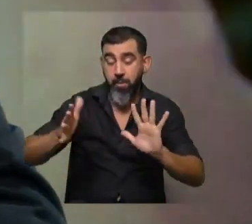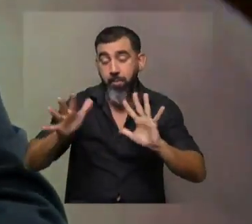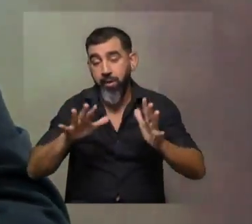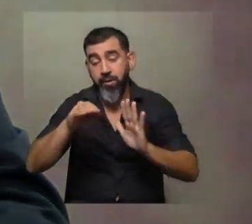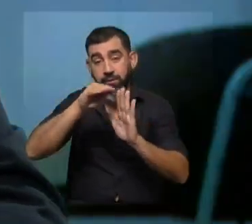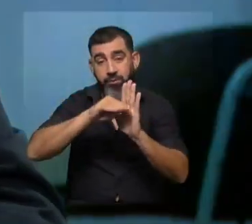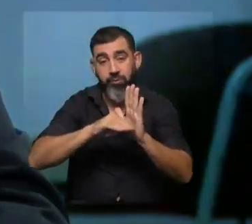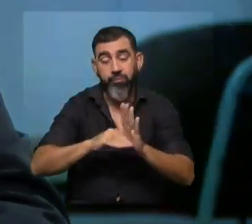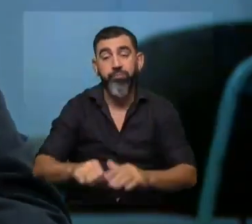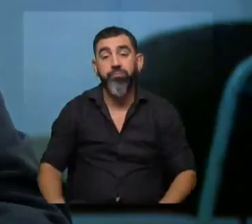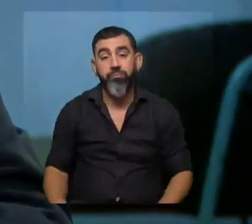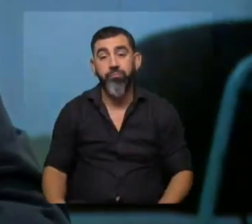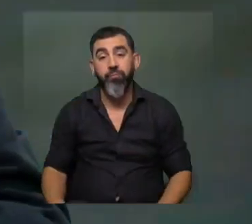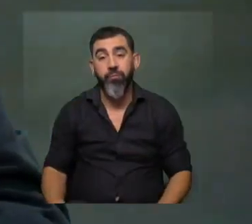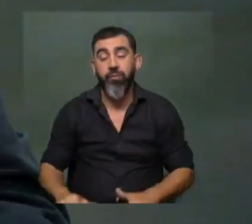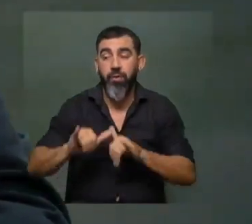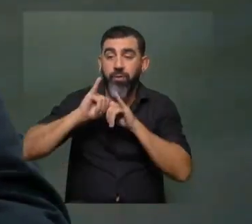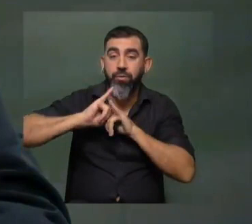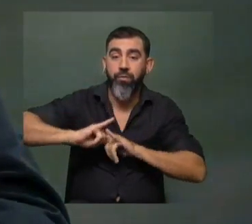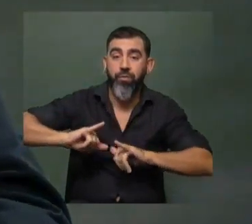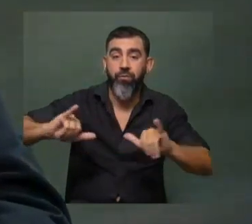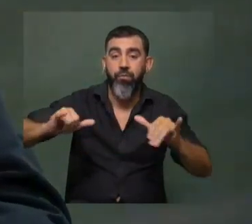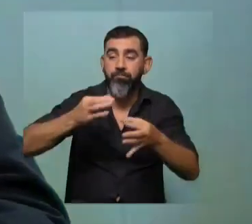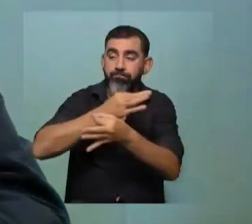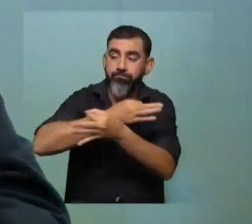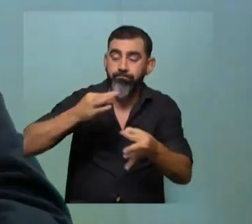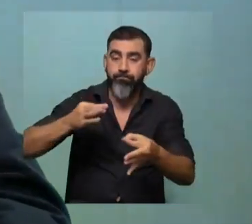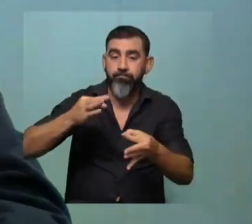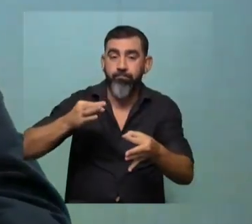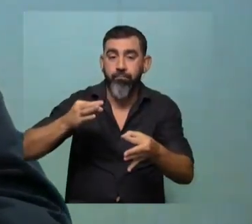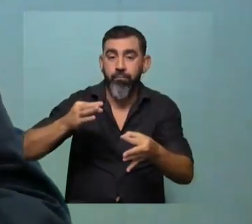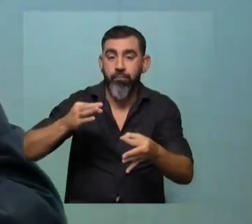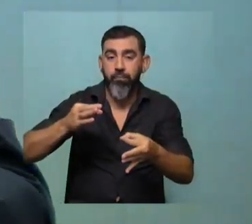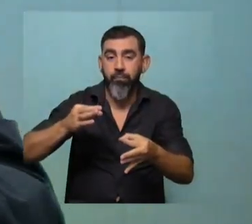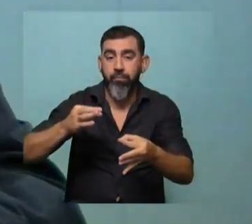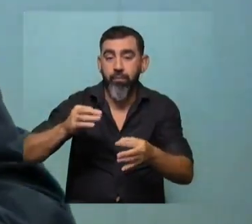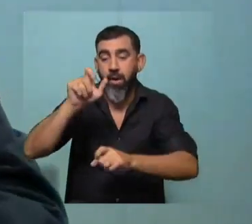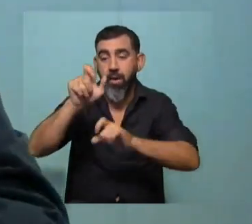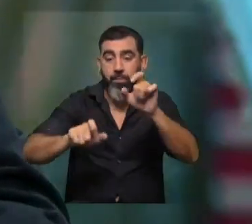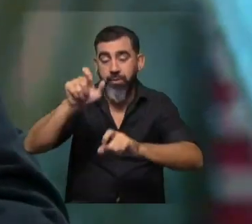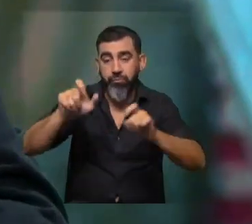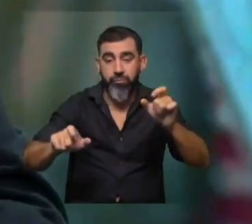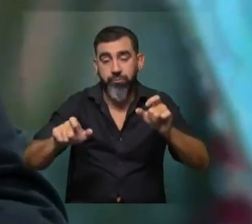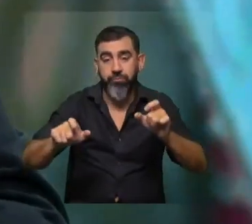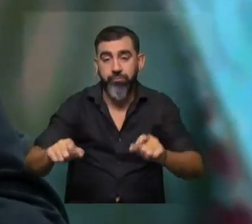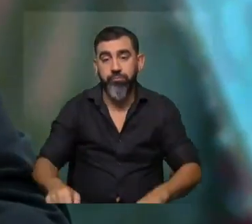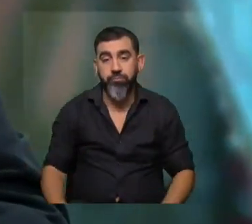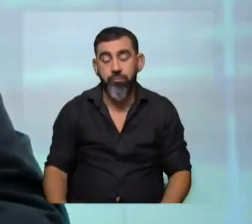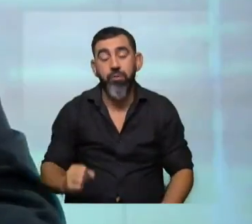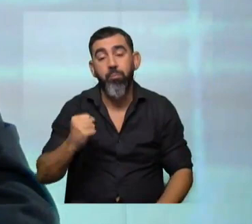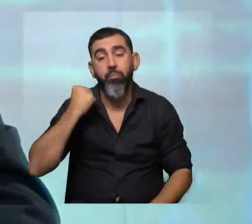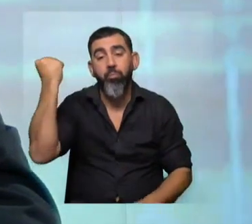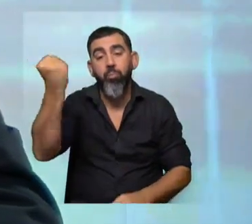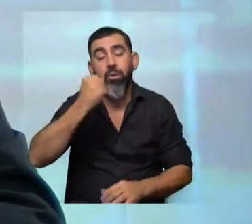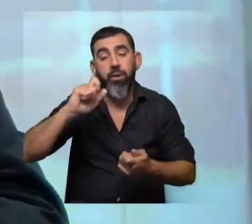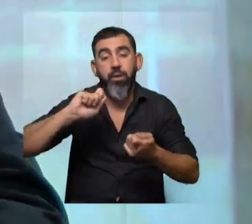es sobre cómo difundir de manera efectiva hacia los ciudadanos la importancia